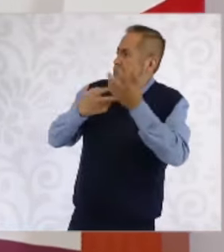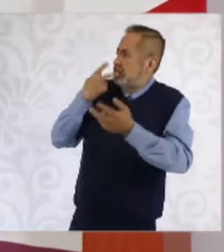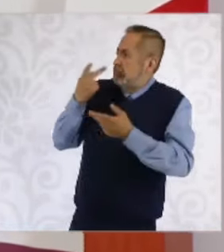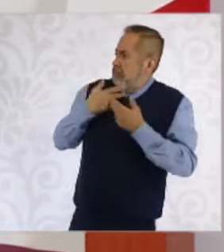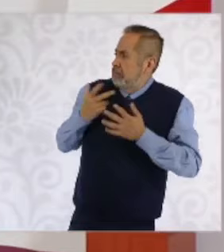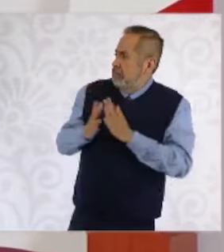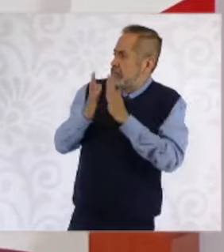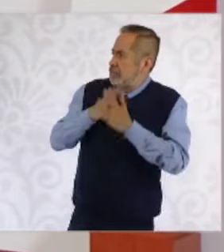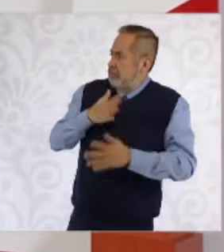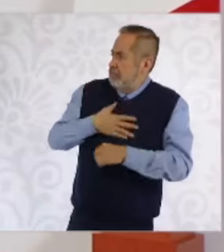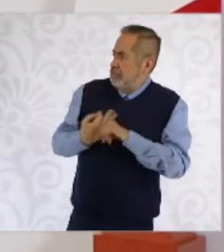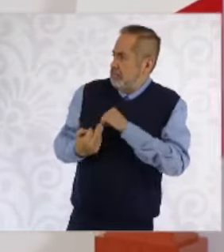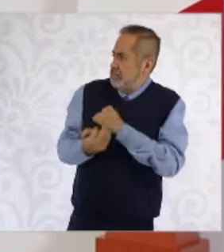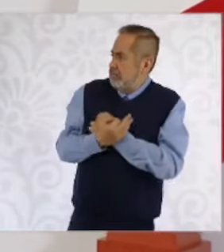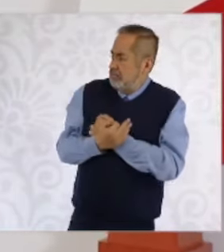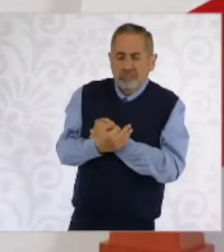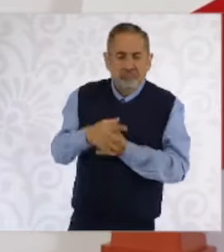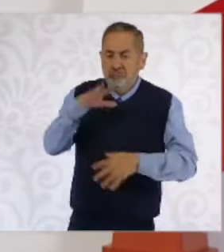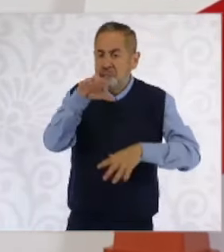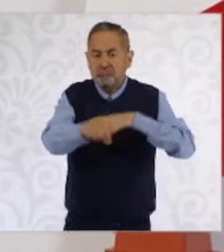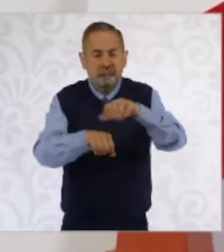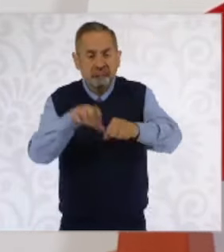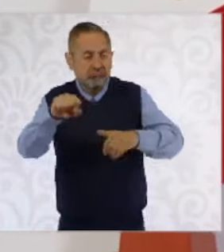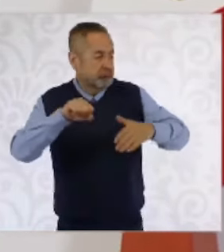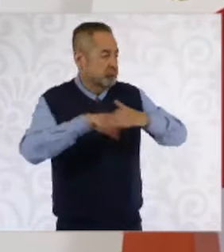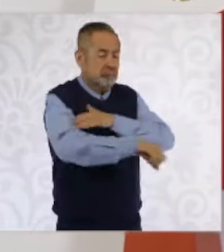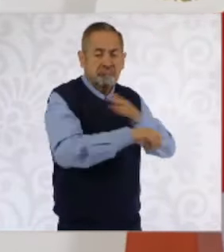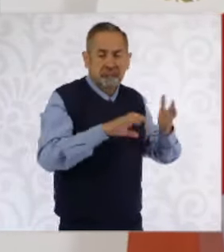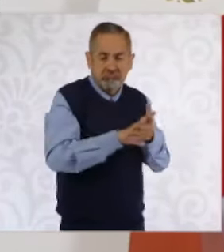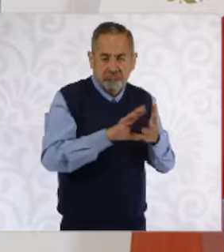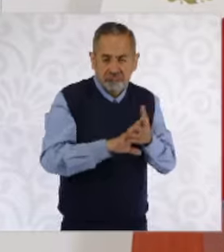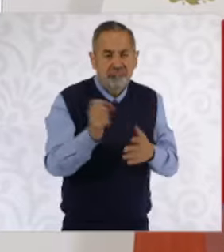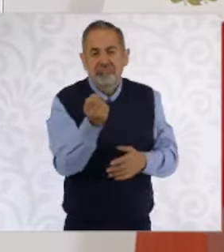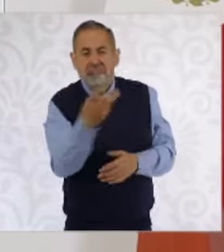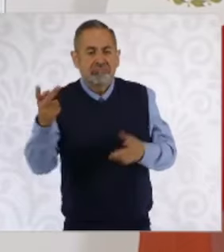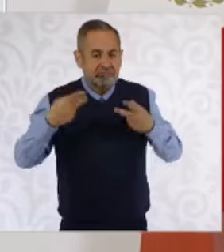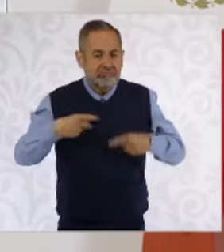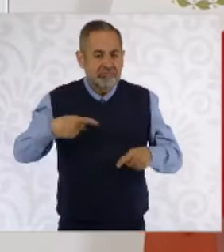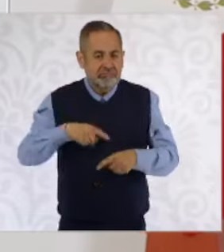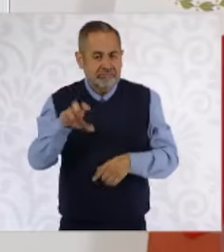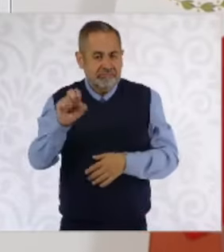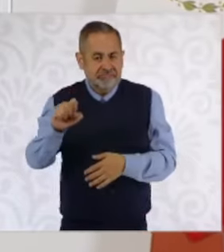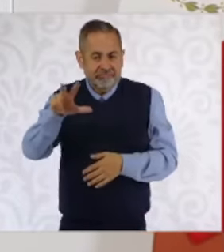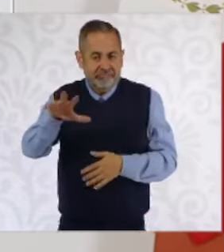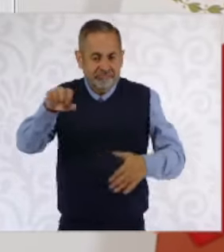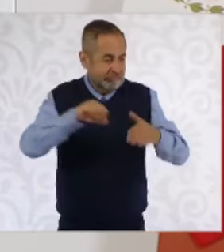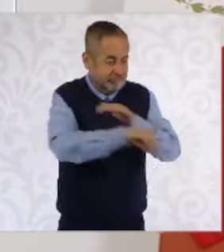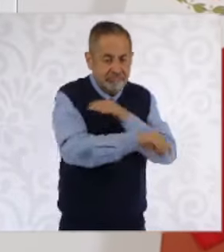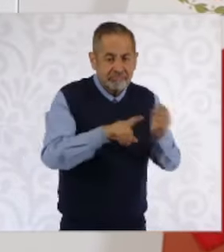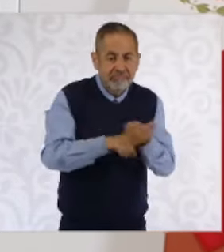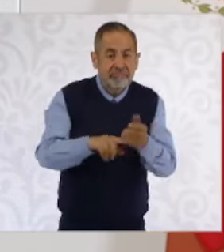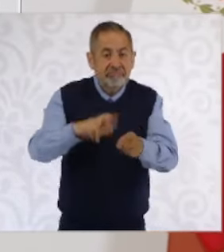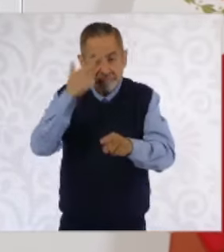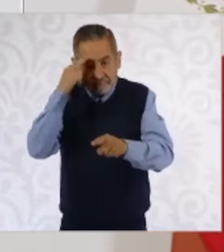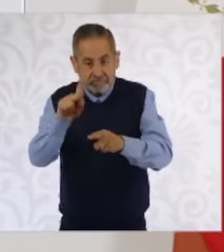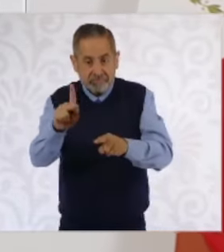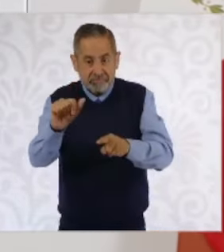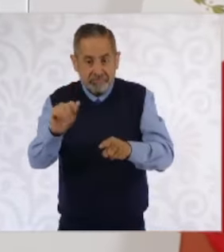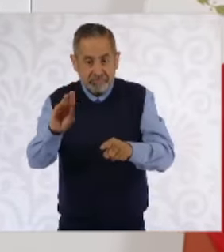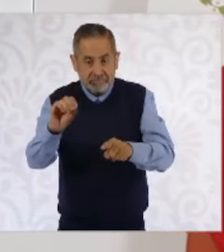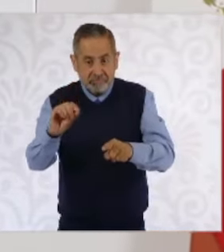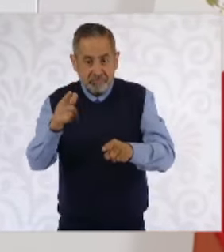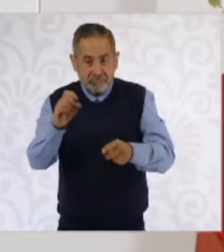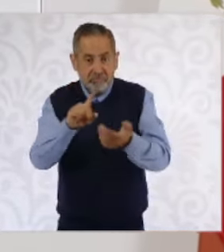Los estudiantes del 68 estuvieron presos. Y como bien dijo aquí Pablo Gómez, nunca se les retiró